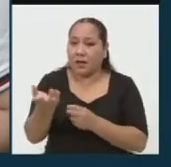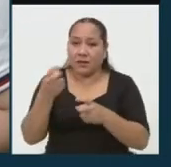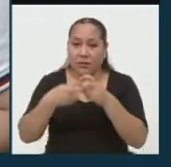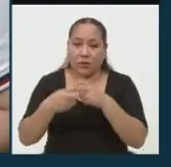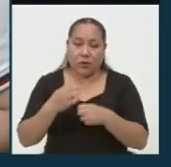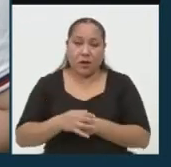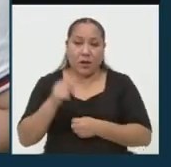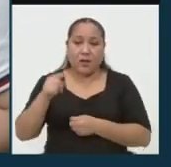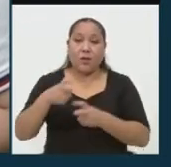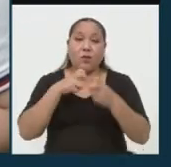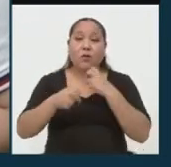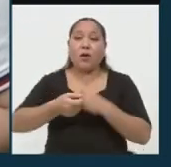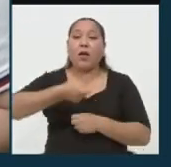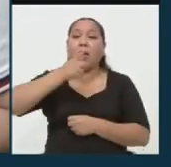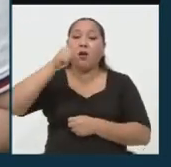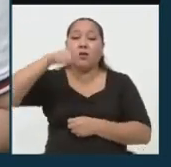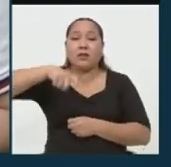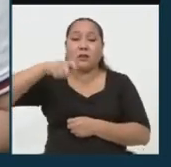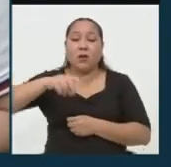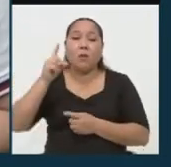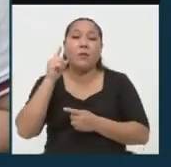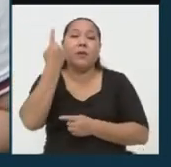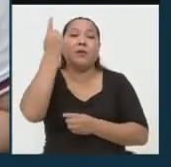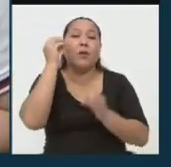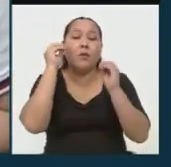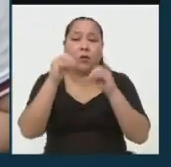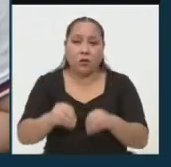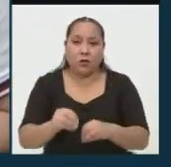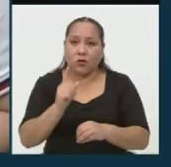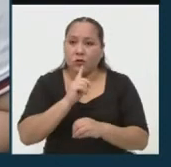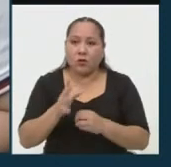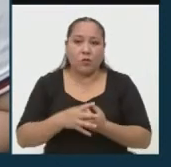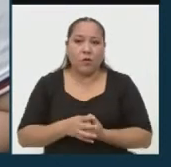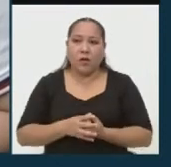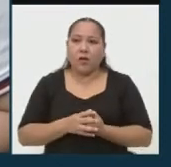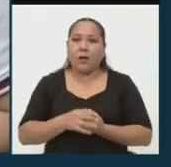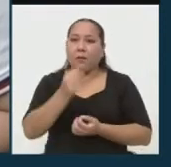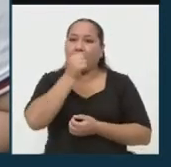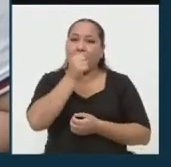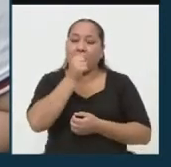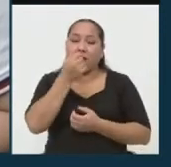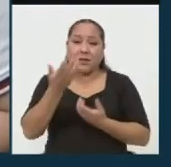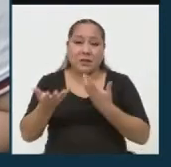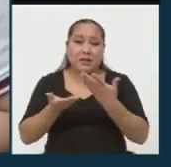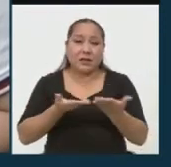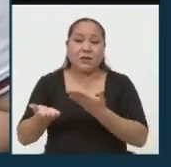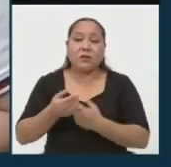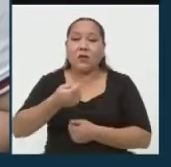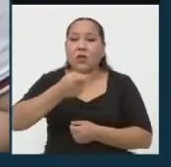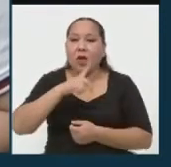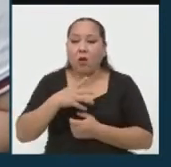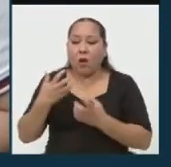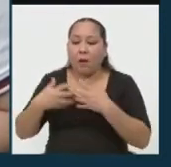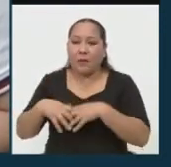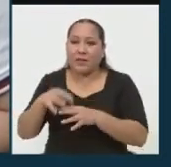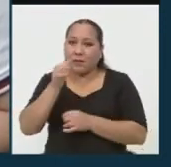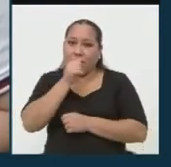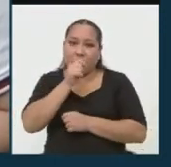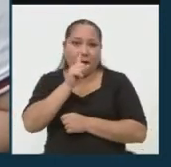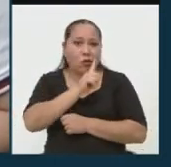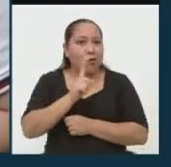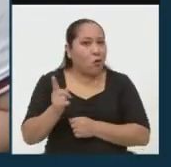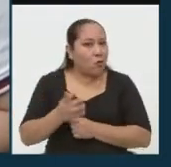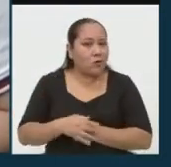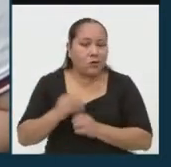Entonces, el problema de agua, lo primero que tenemos que plantear ahí es no se puede privatizar el servicio de agua porque es un servicio esencial. En ese sentido,